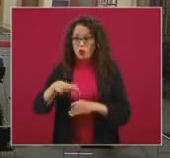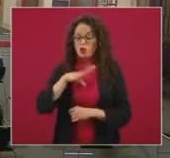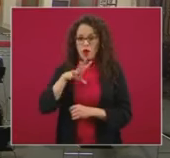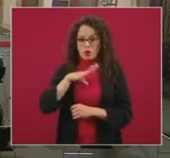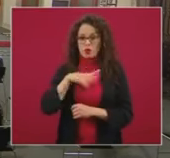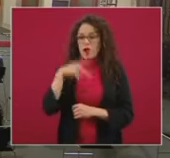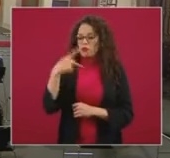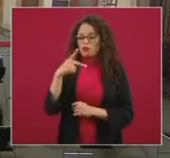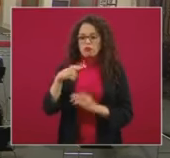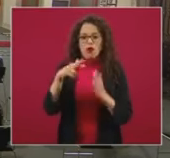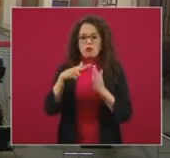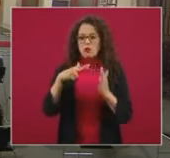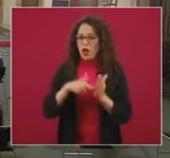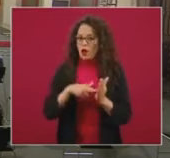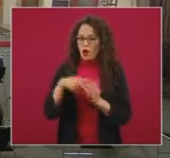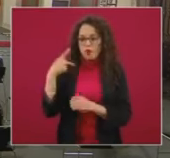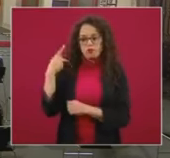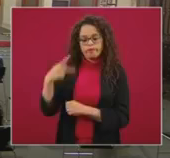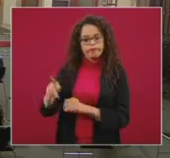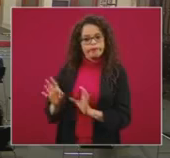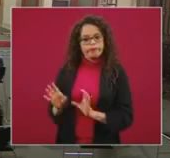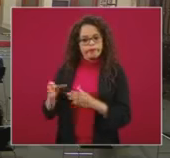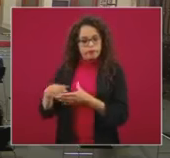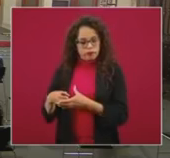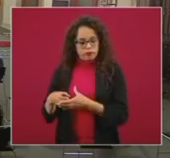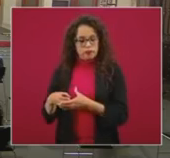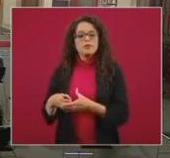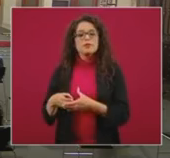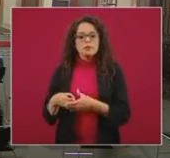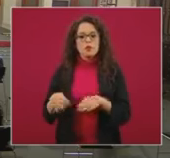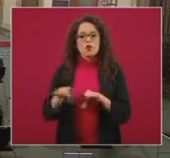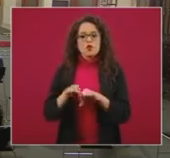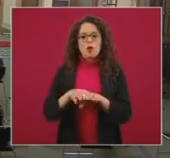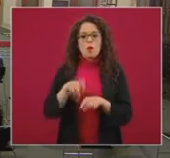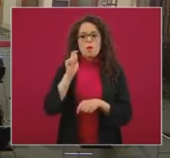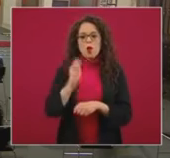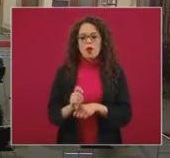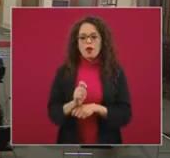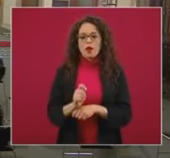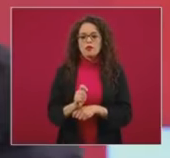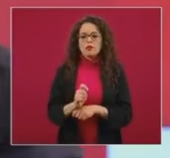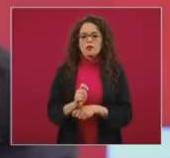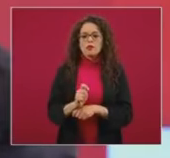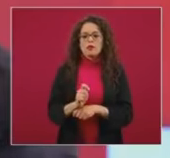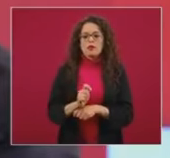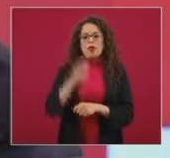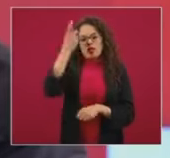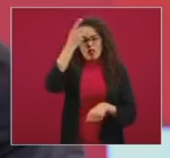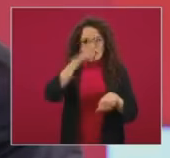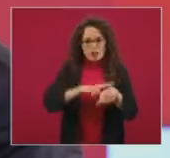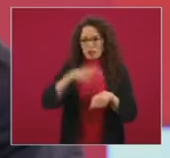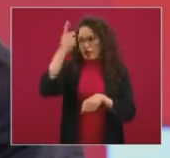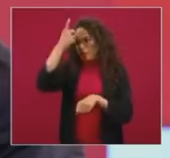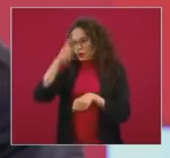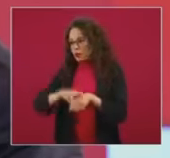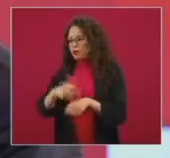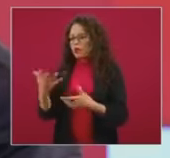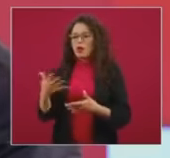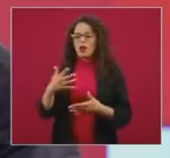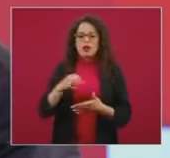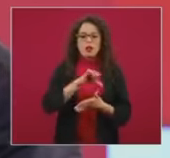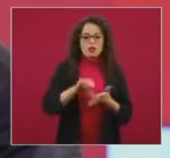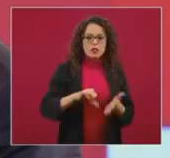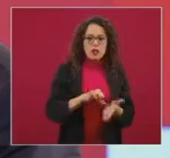que describe su conformación, su estructura orgánica, es decir, qué direcciones y qué centros y